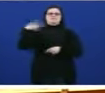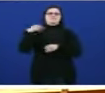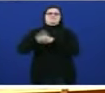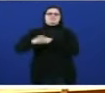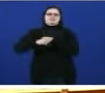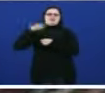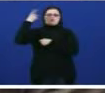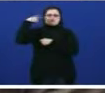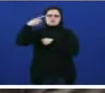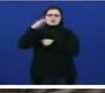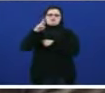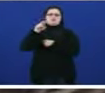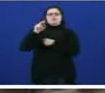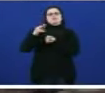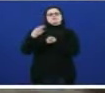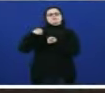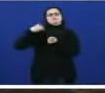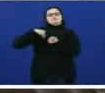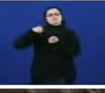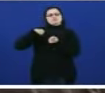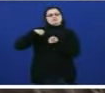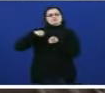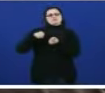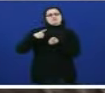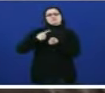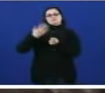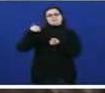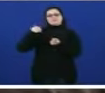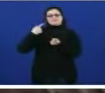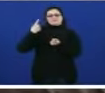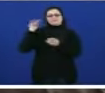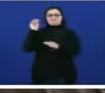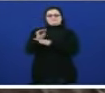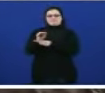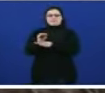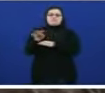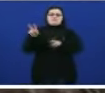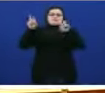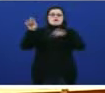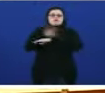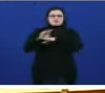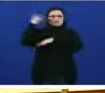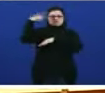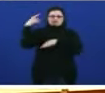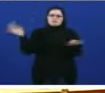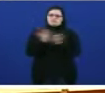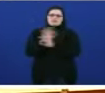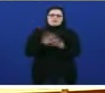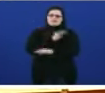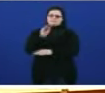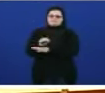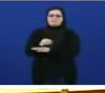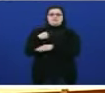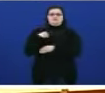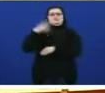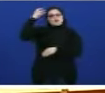trinque das nosas industrias culturais se celebrases en financiamento ningún da Consellería de Cultura a Real Academia Galega